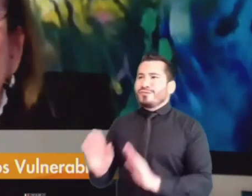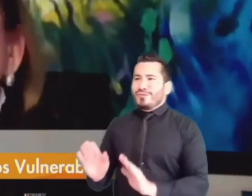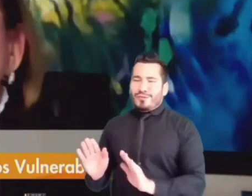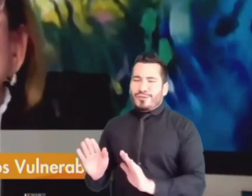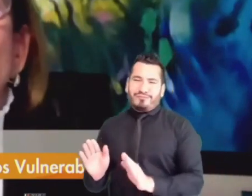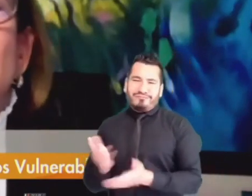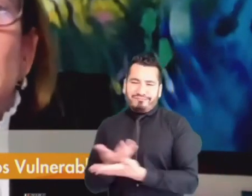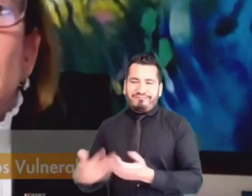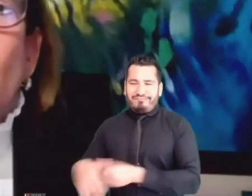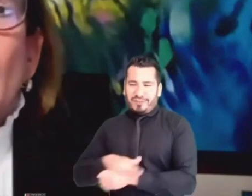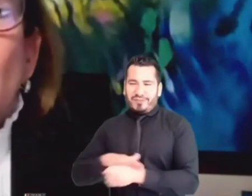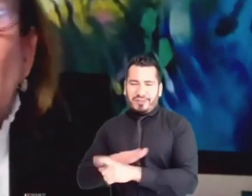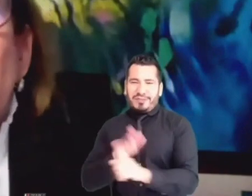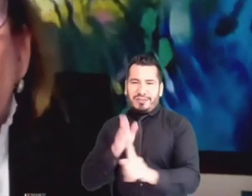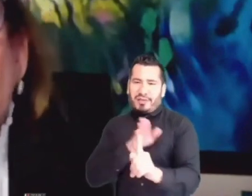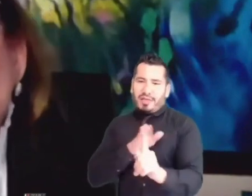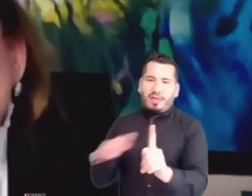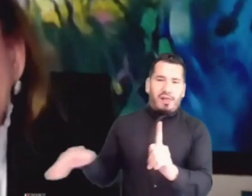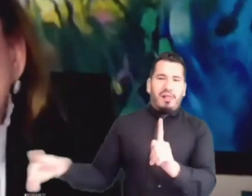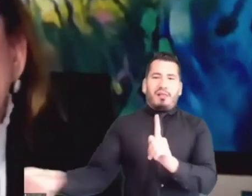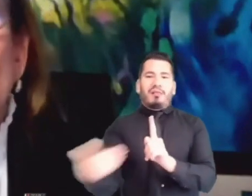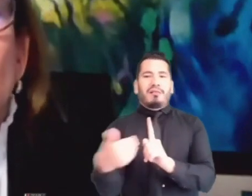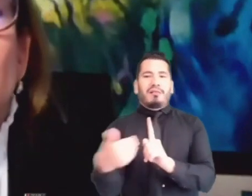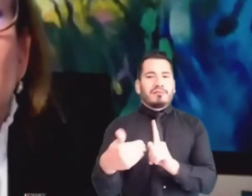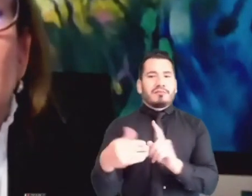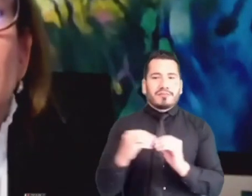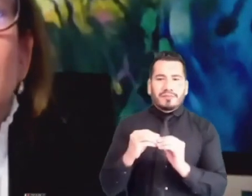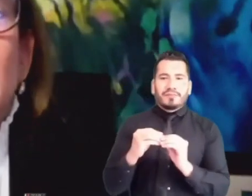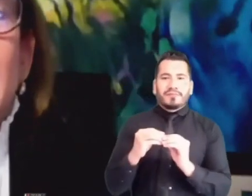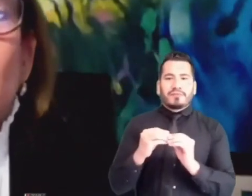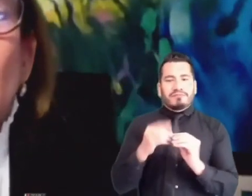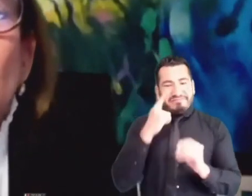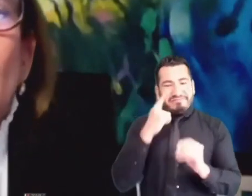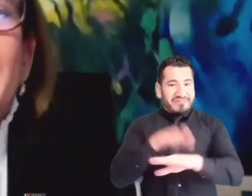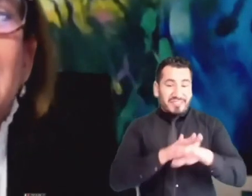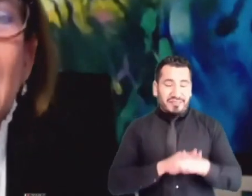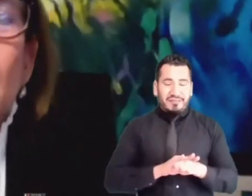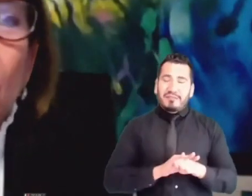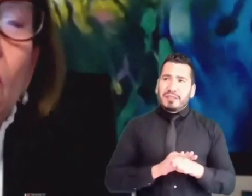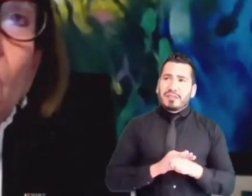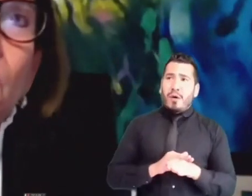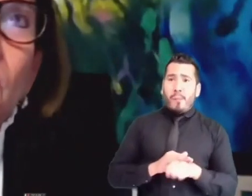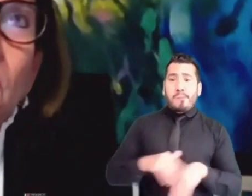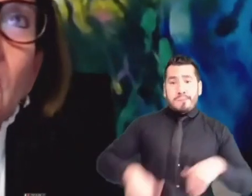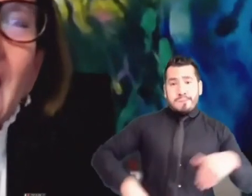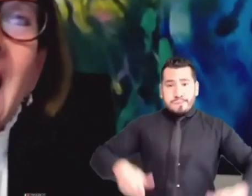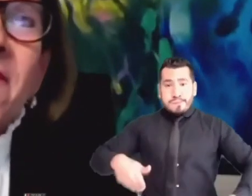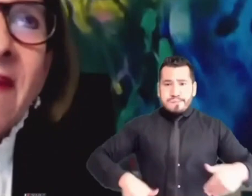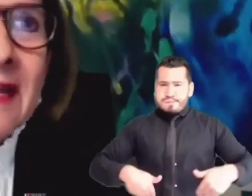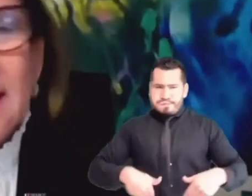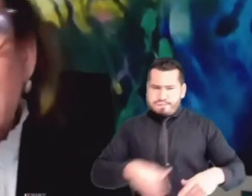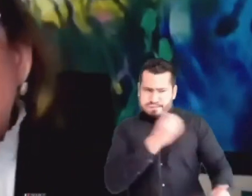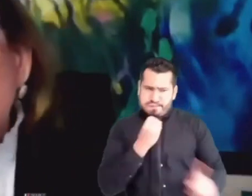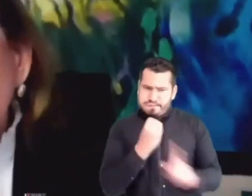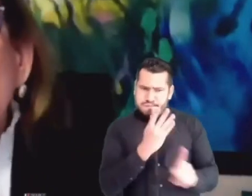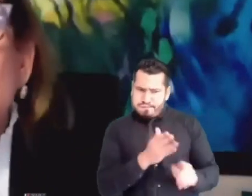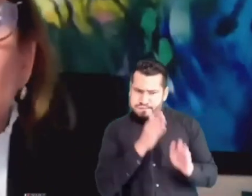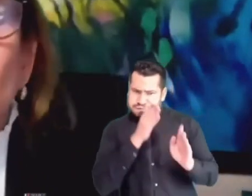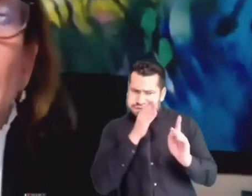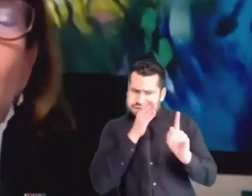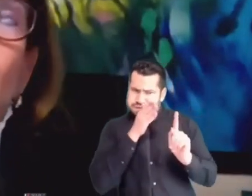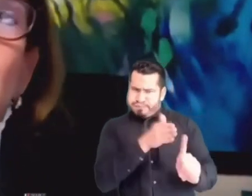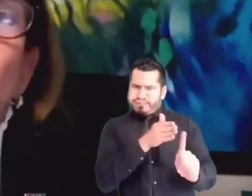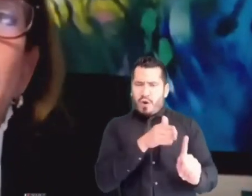ejemplos. Cuando hay un impacto directo de la corrupción, es cuando ese acto corrupto afecta directamente